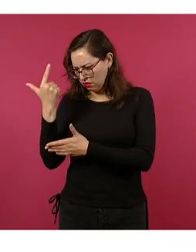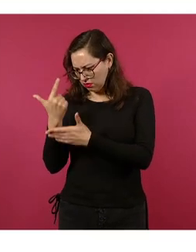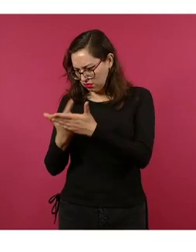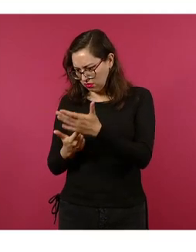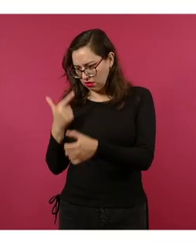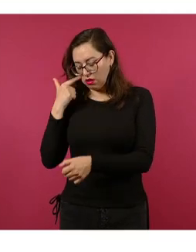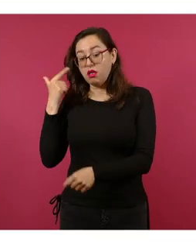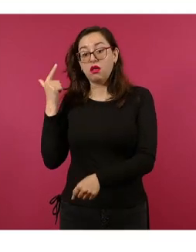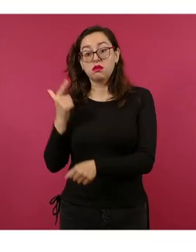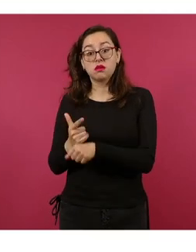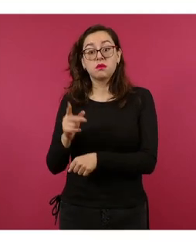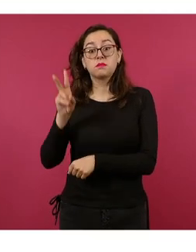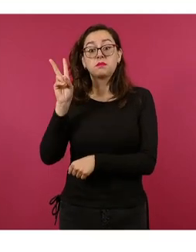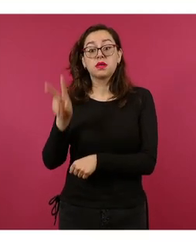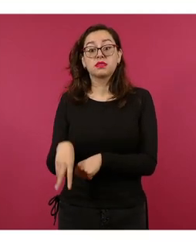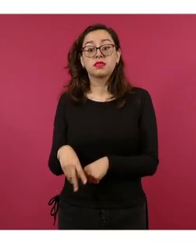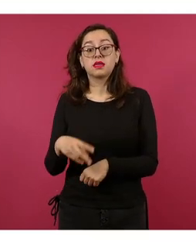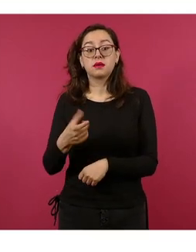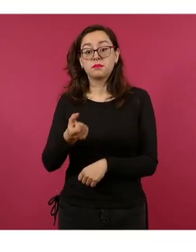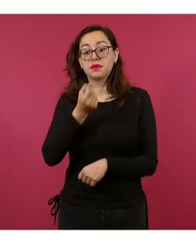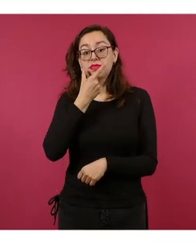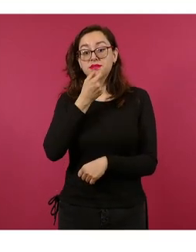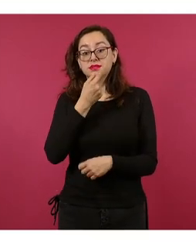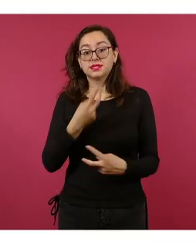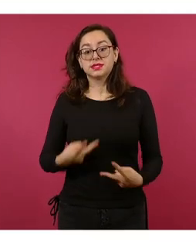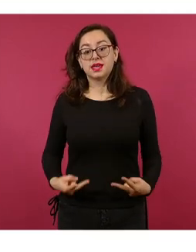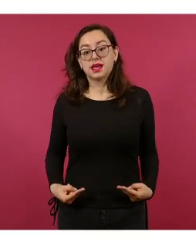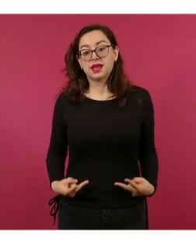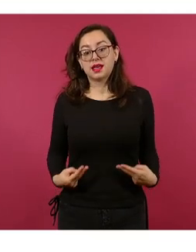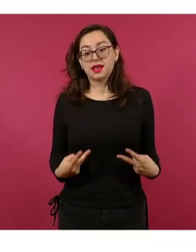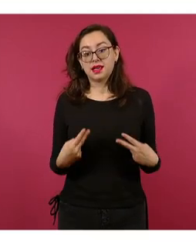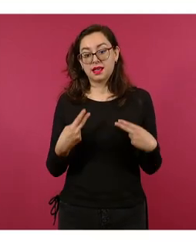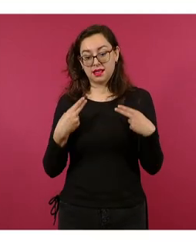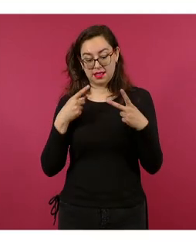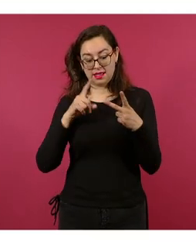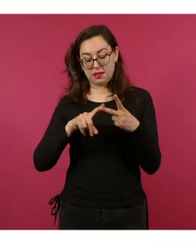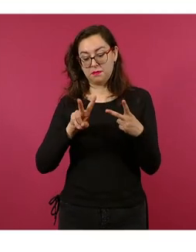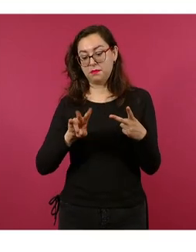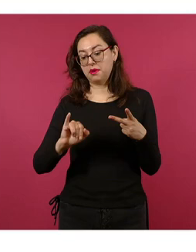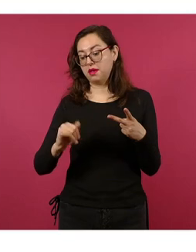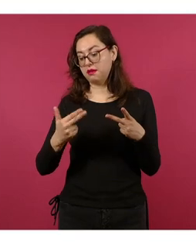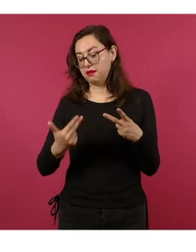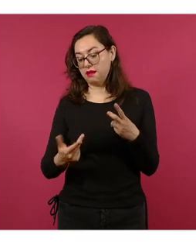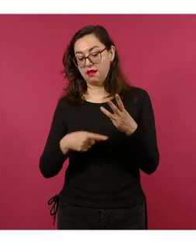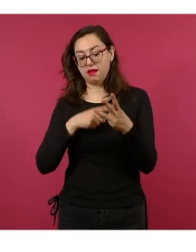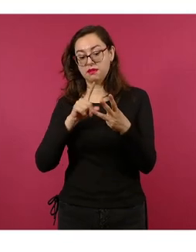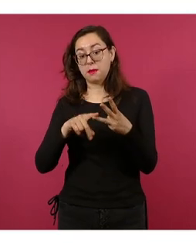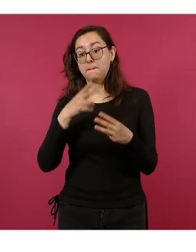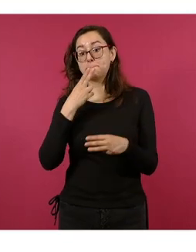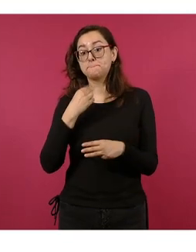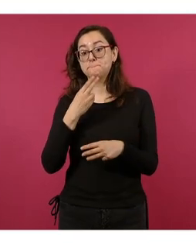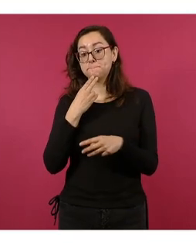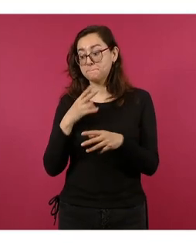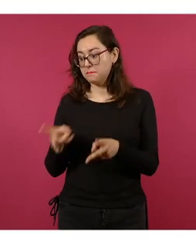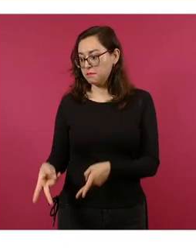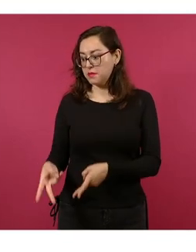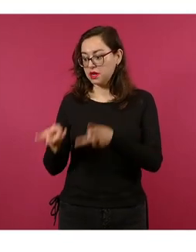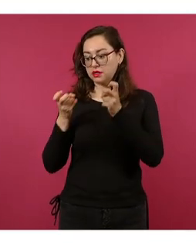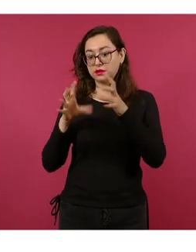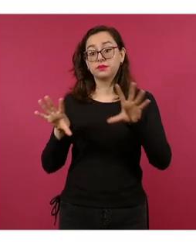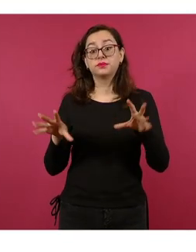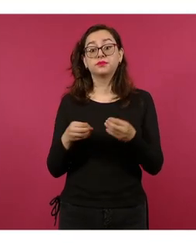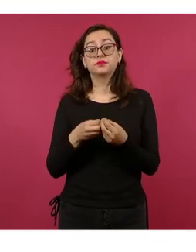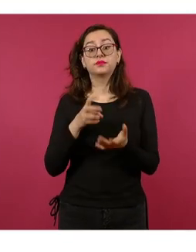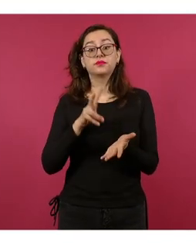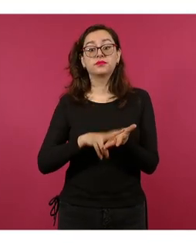faltante en medicamentos oncológicos para VIH, diabetes, entre otros, con un valor aproximado de